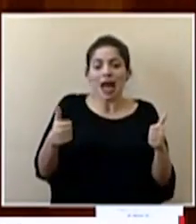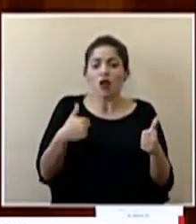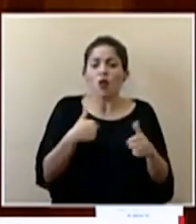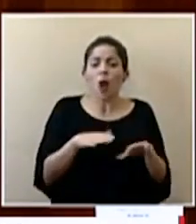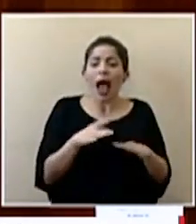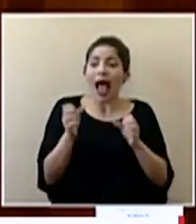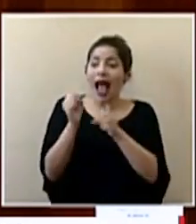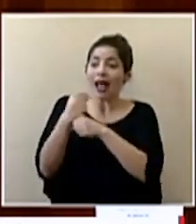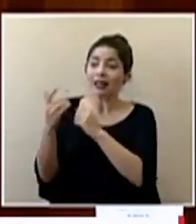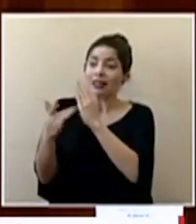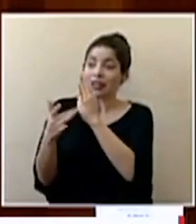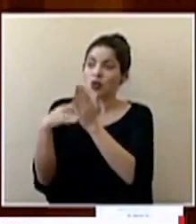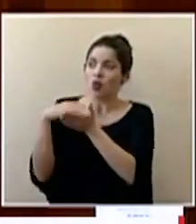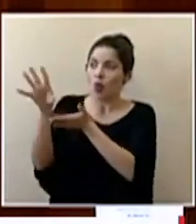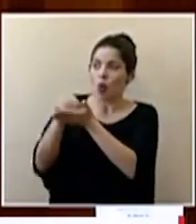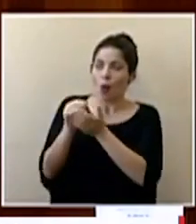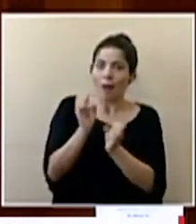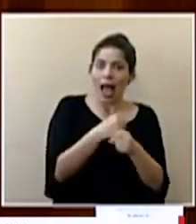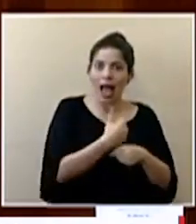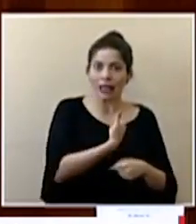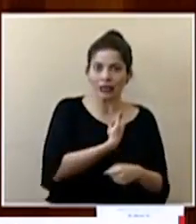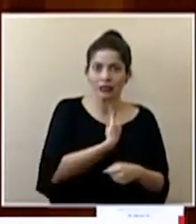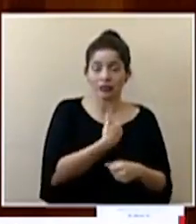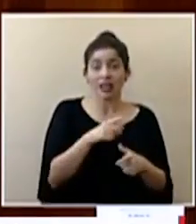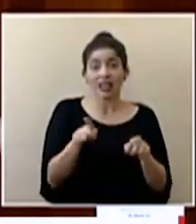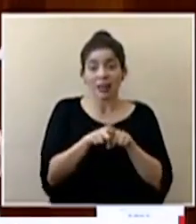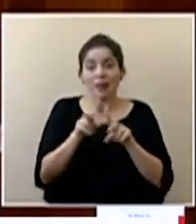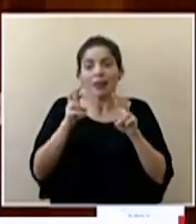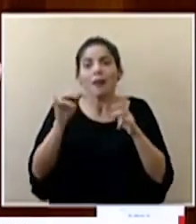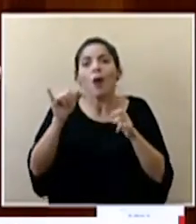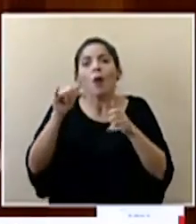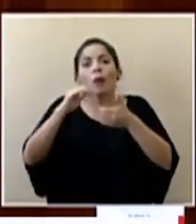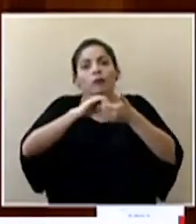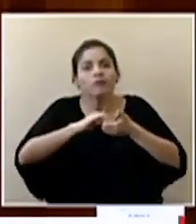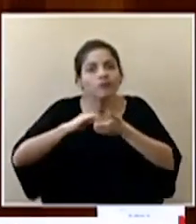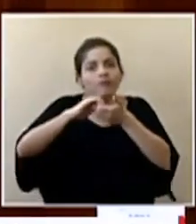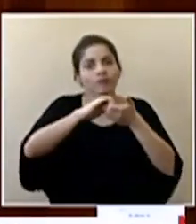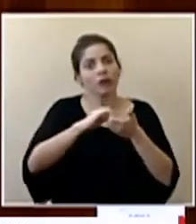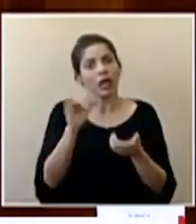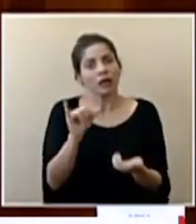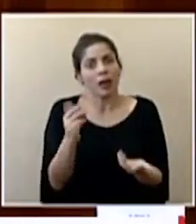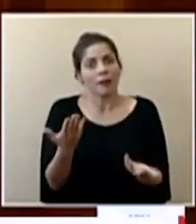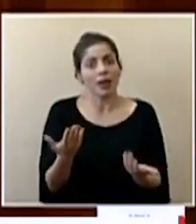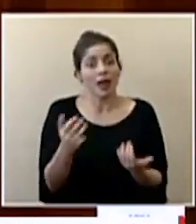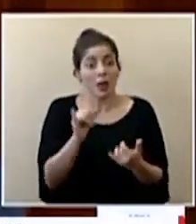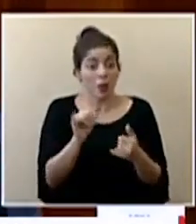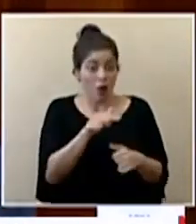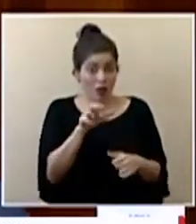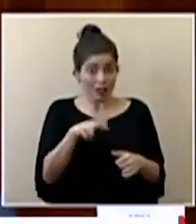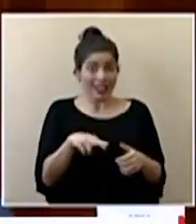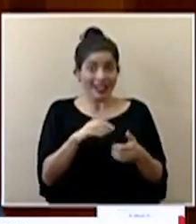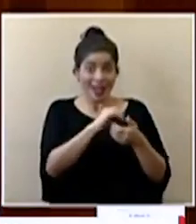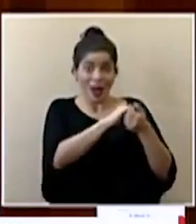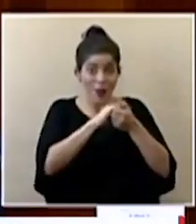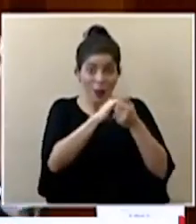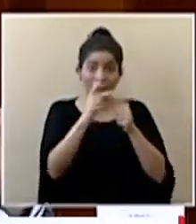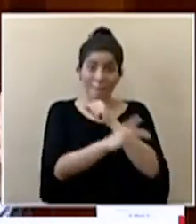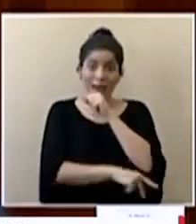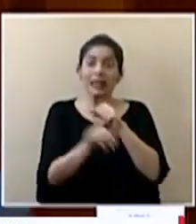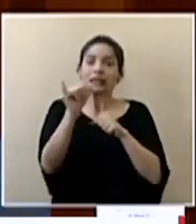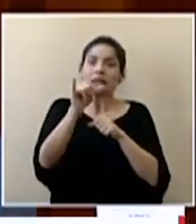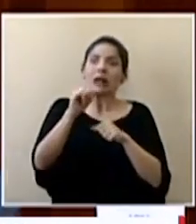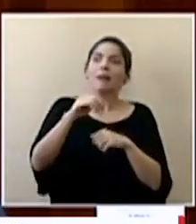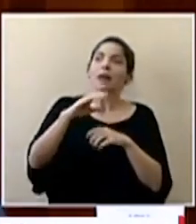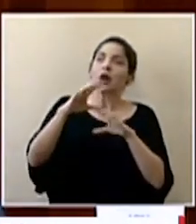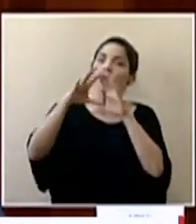las tecnologías y en este momento es un asunto incluso de solidaridad de unirnos todos también como nos hemos unido en Costa Rica como país también de